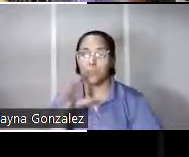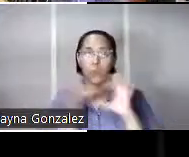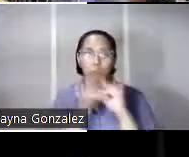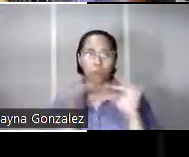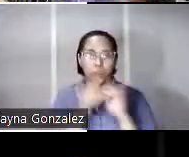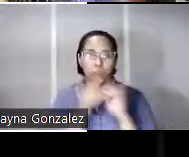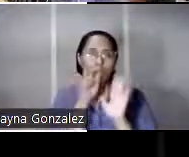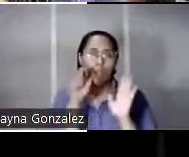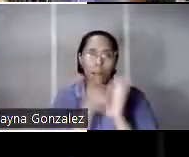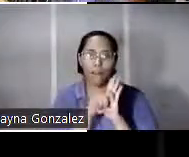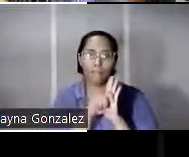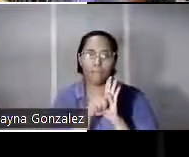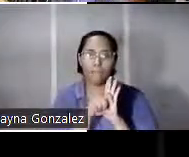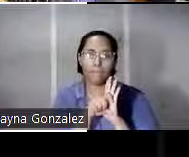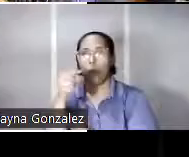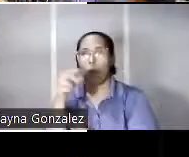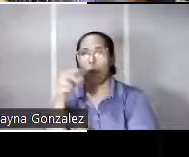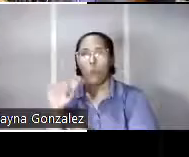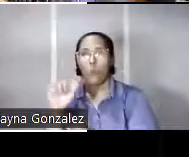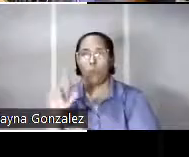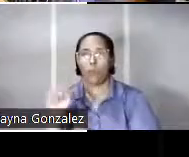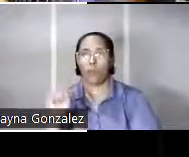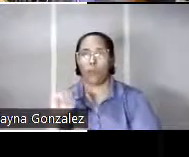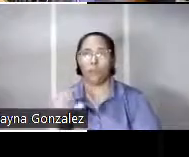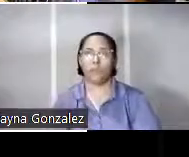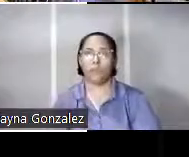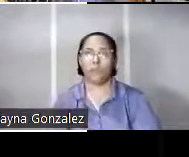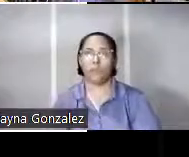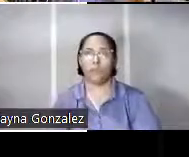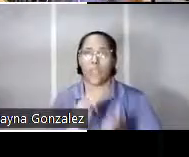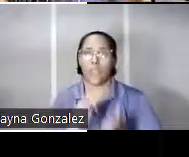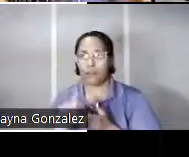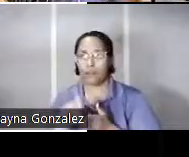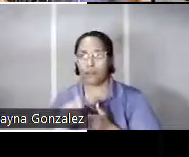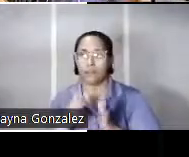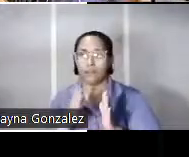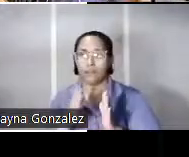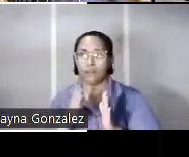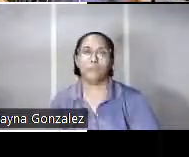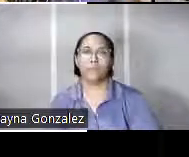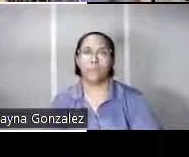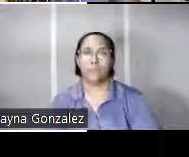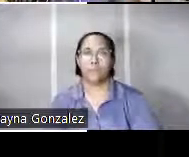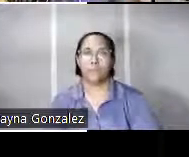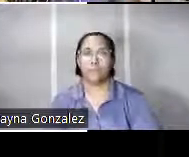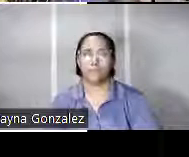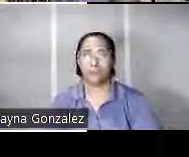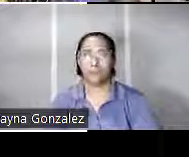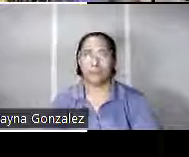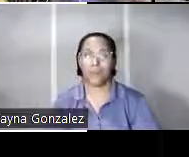foto que indicó del escrito de Luis Rafael Sánchez por supuesto